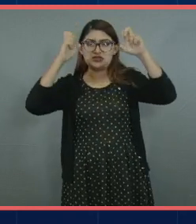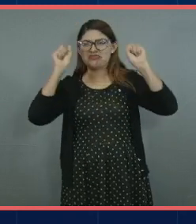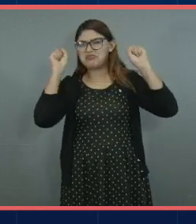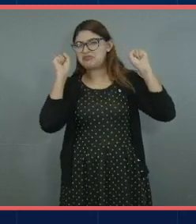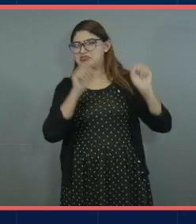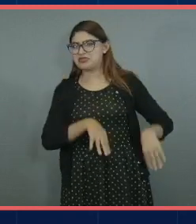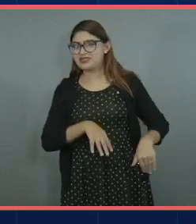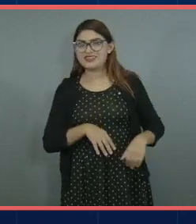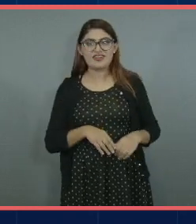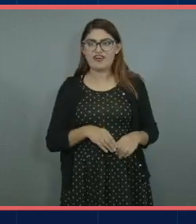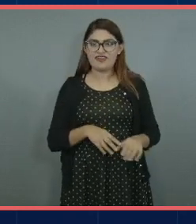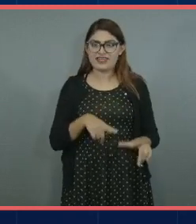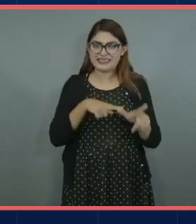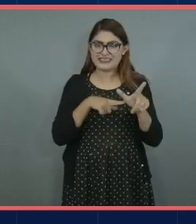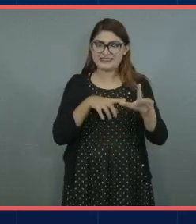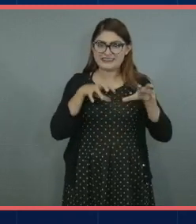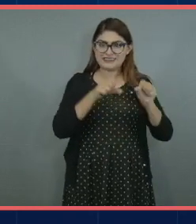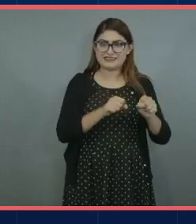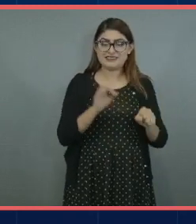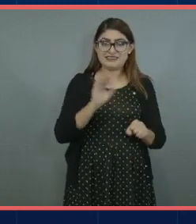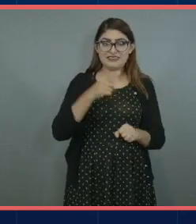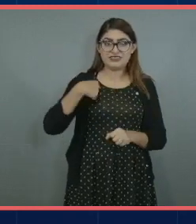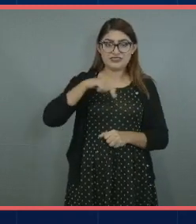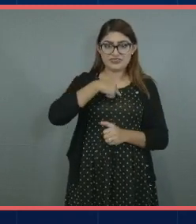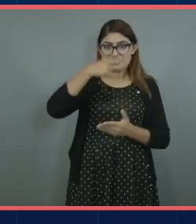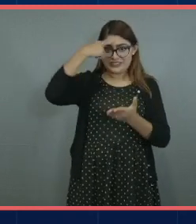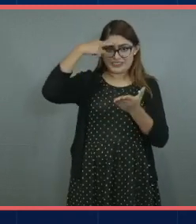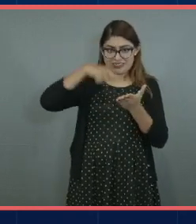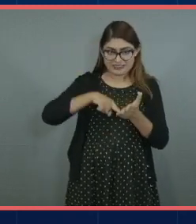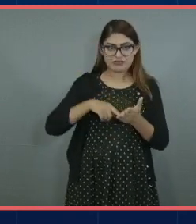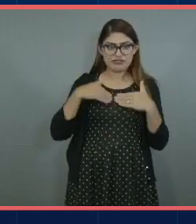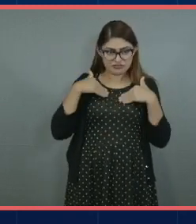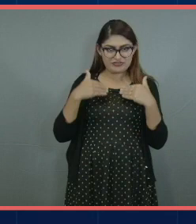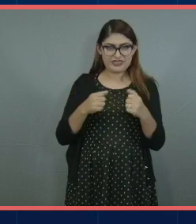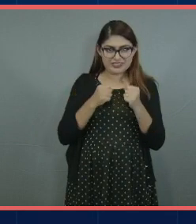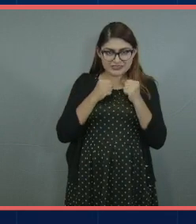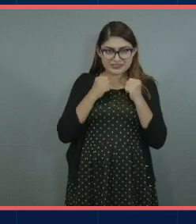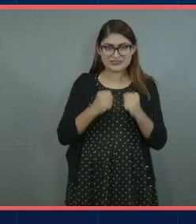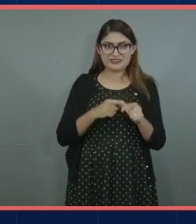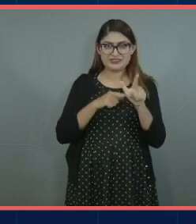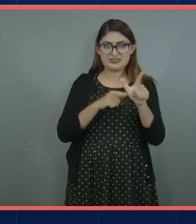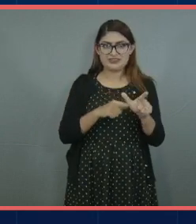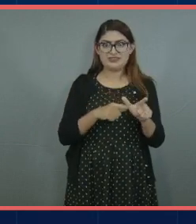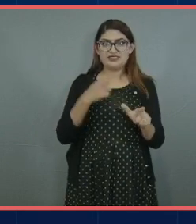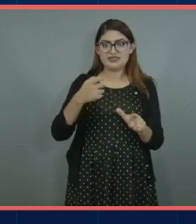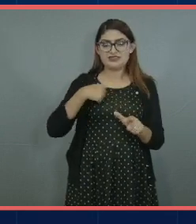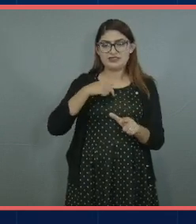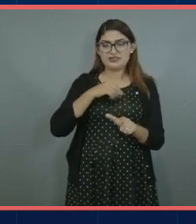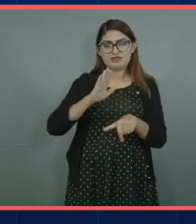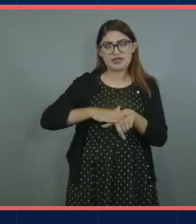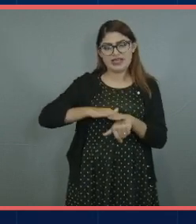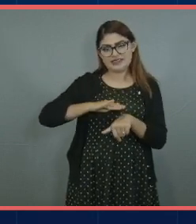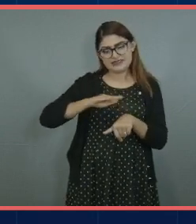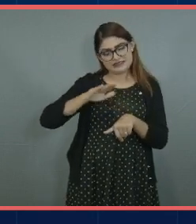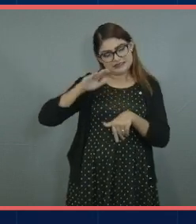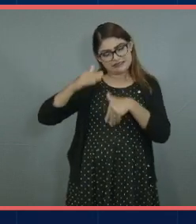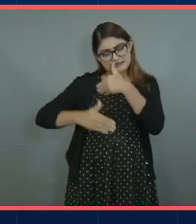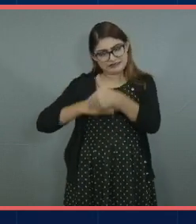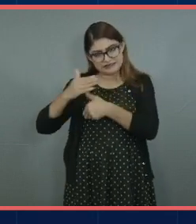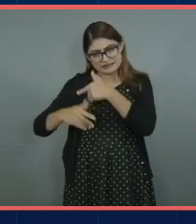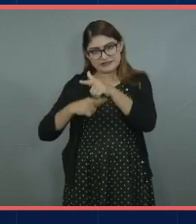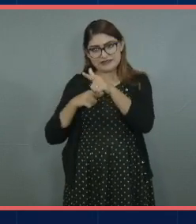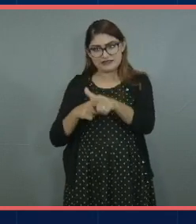creo que si logramos creérnosla no renunciar a nuestros sueños pues llegamos siempre mucho más lejos y me gustaría